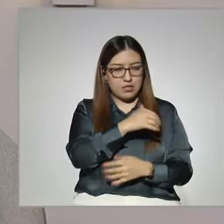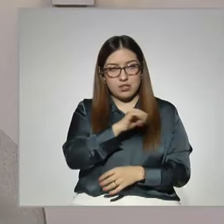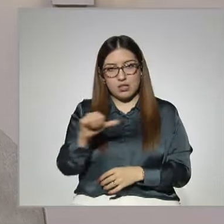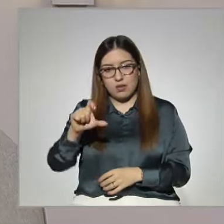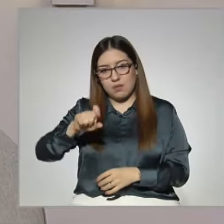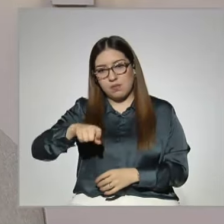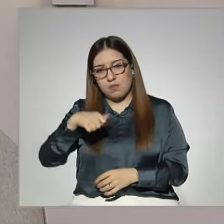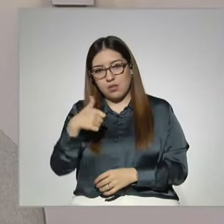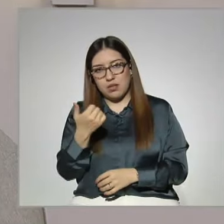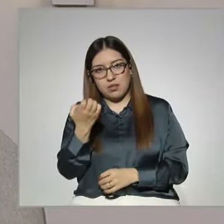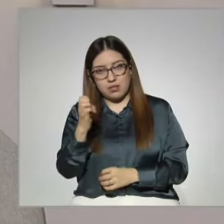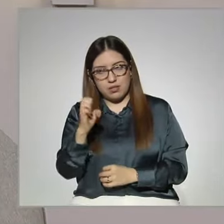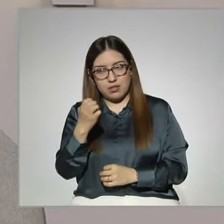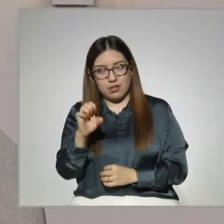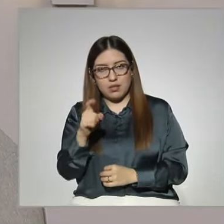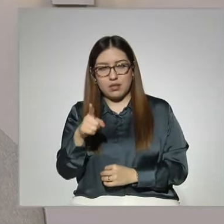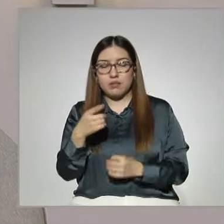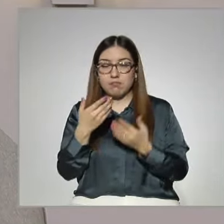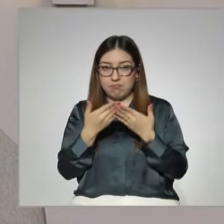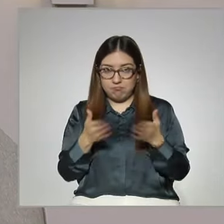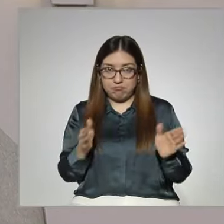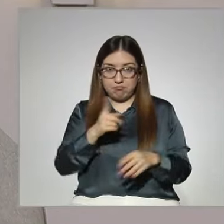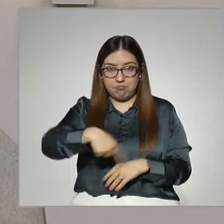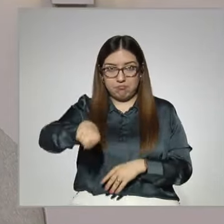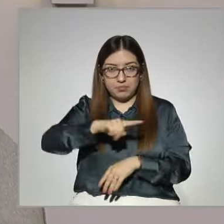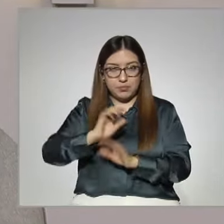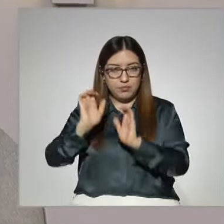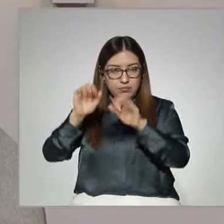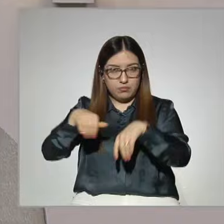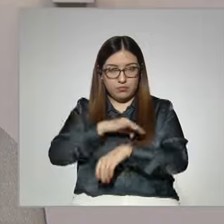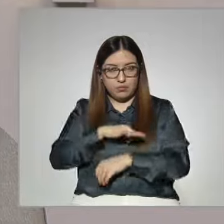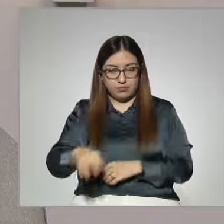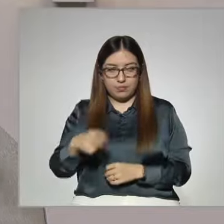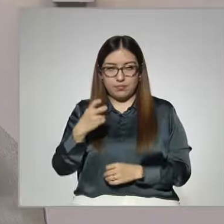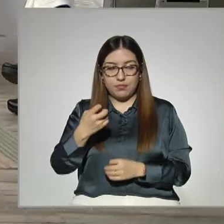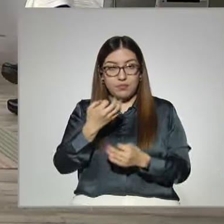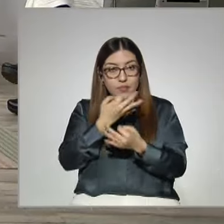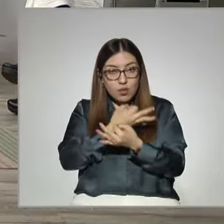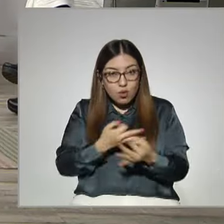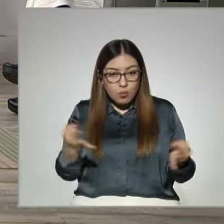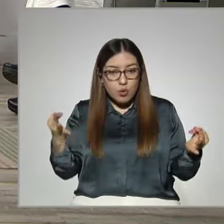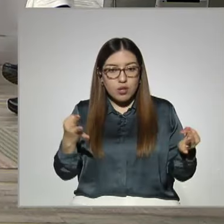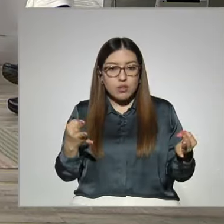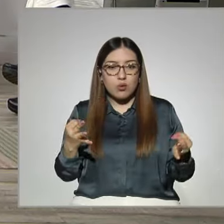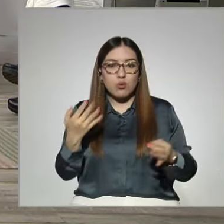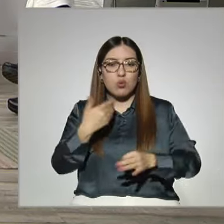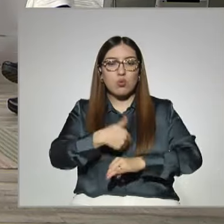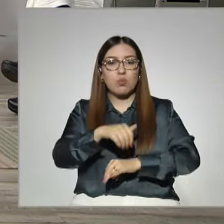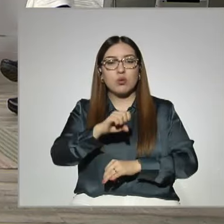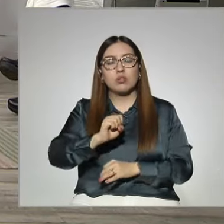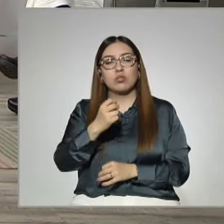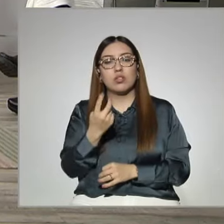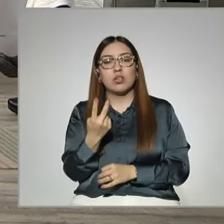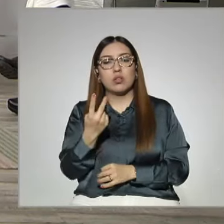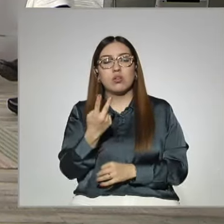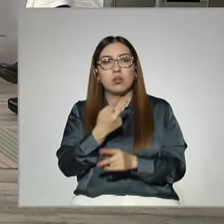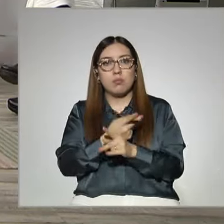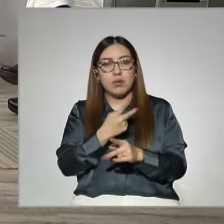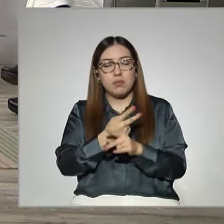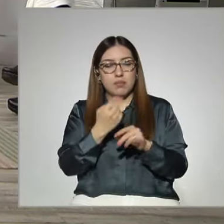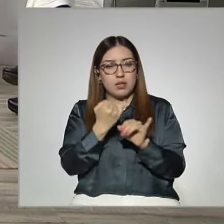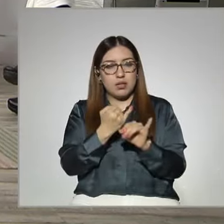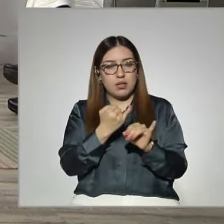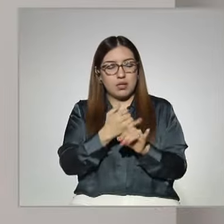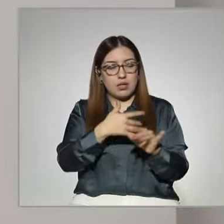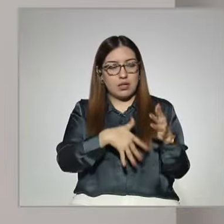26 de enero es cuando se pueden registrar. Para esta convocatoria, la generación 62 de prepa en línea CEP, del 15 al